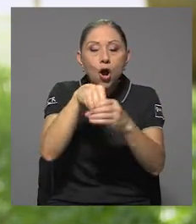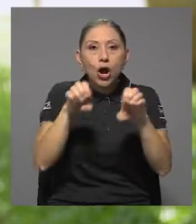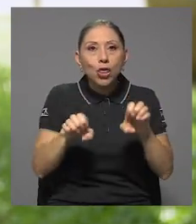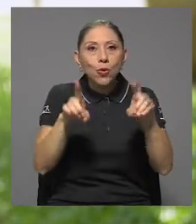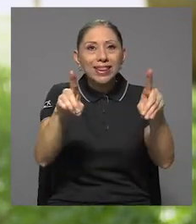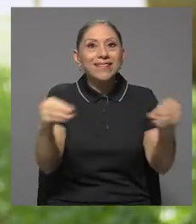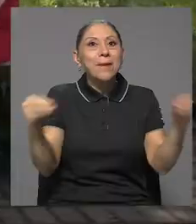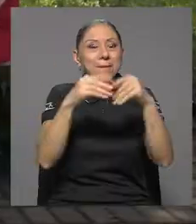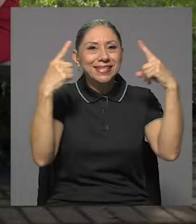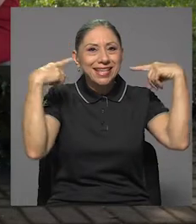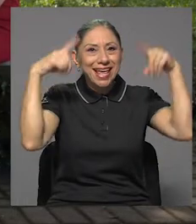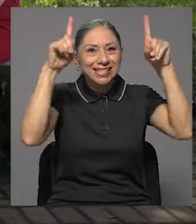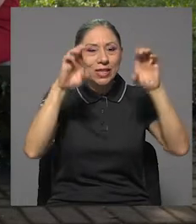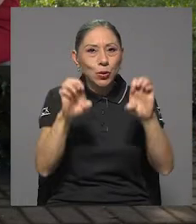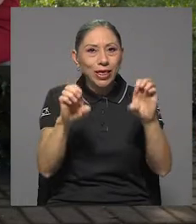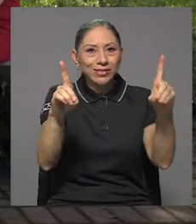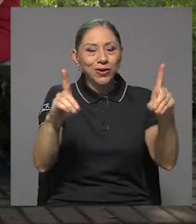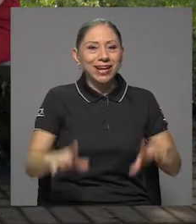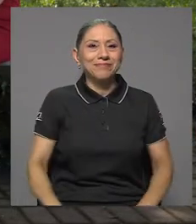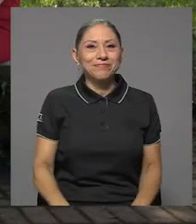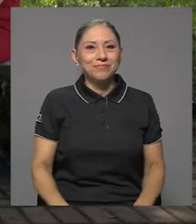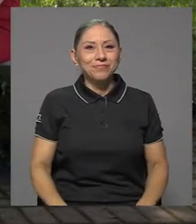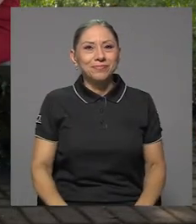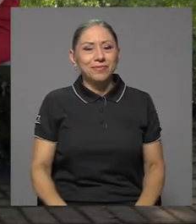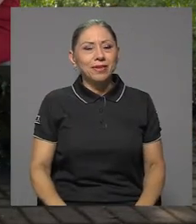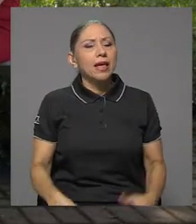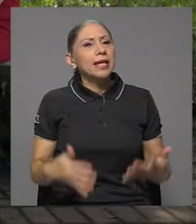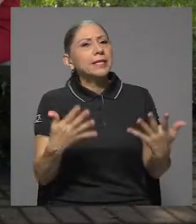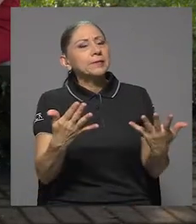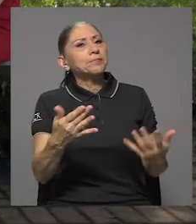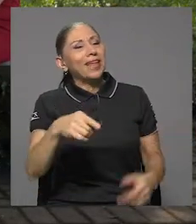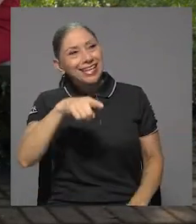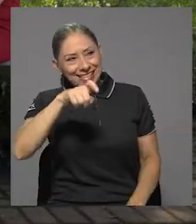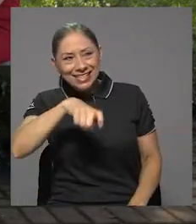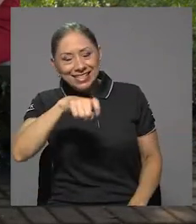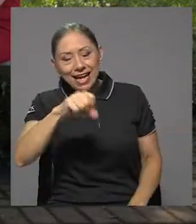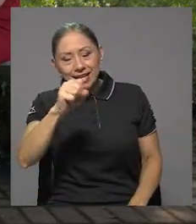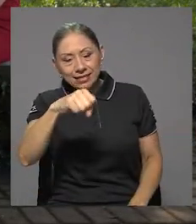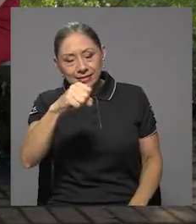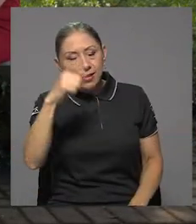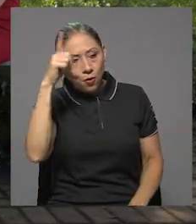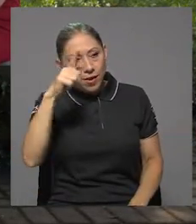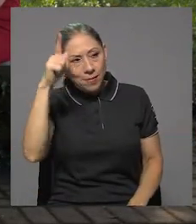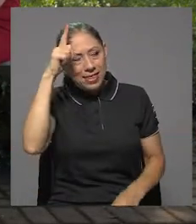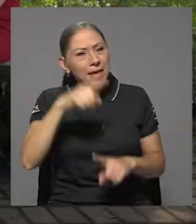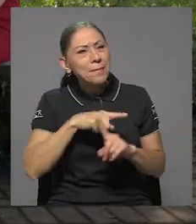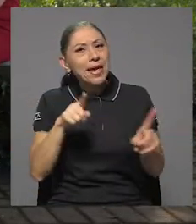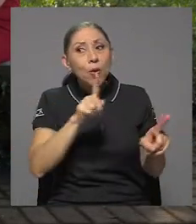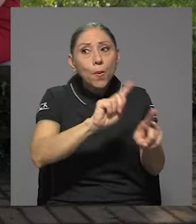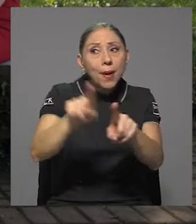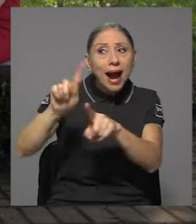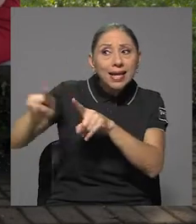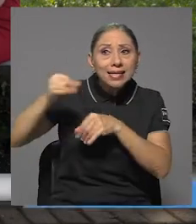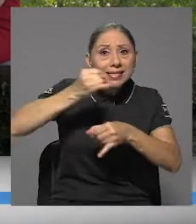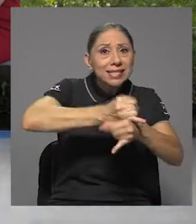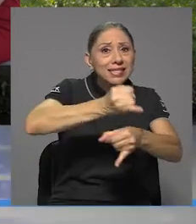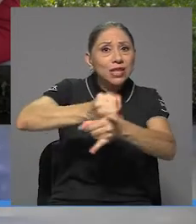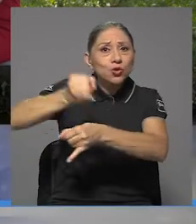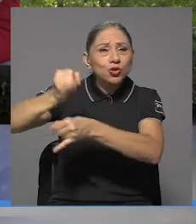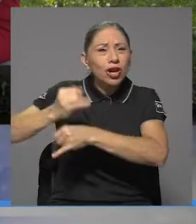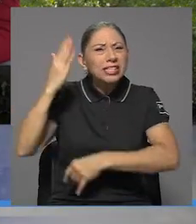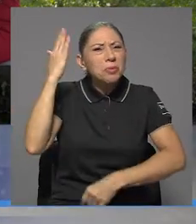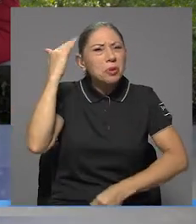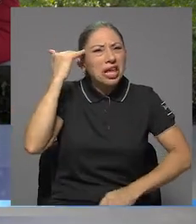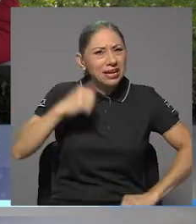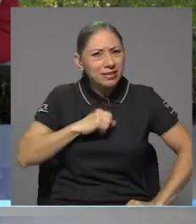más éxito escolar. ¿Por qué es necesaria, obviamente, pero por qué esta interrelación de varias instituciones